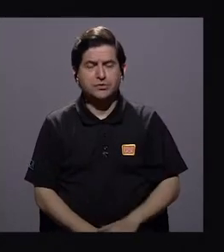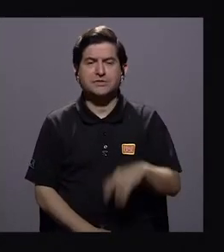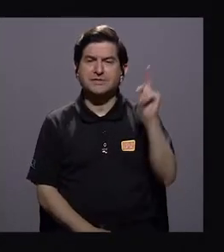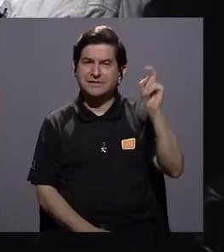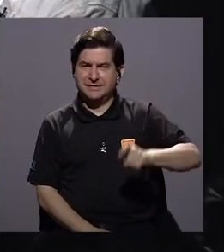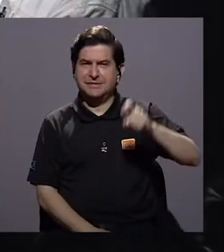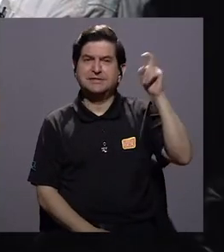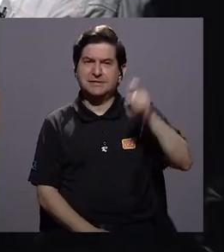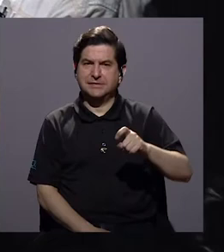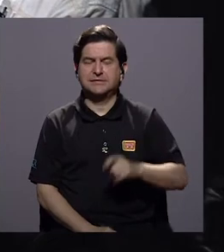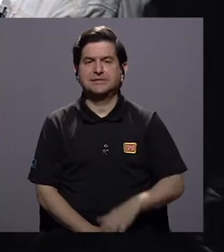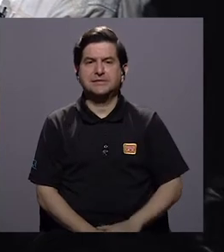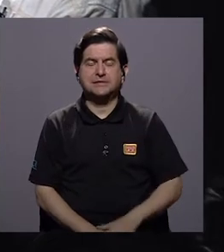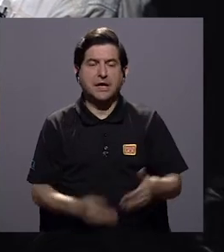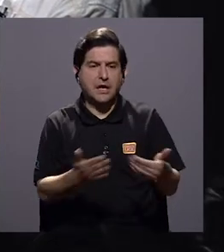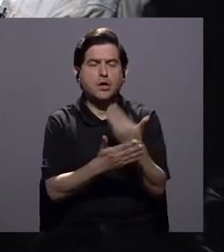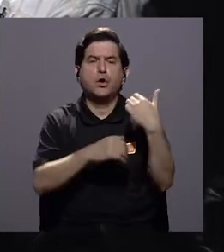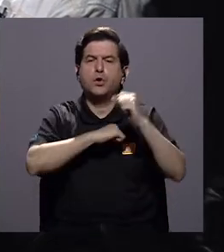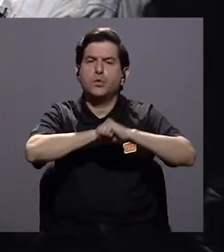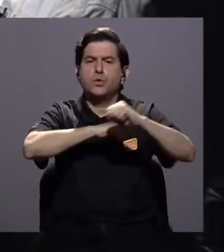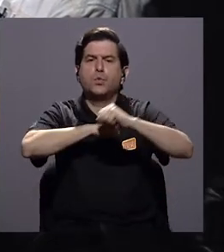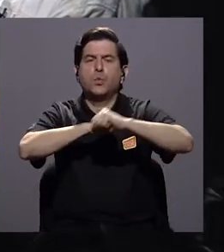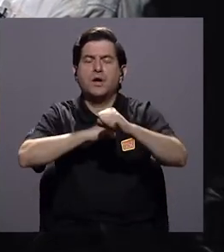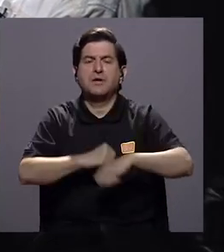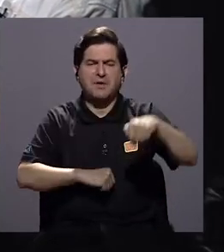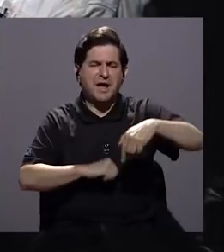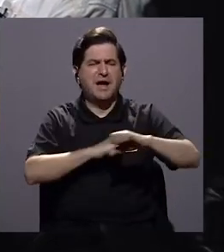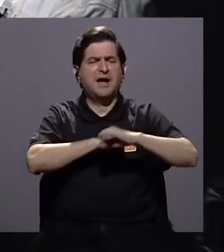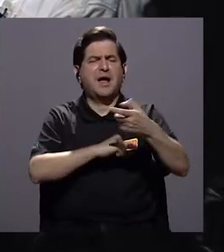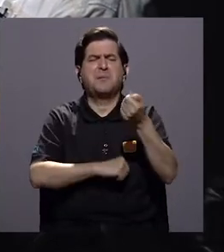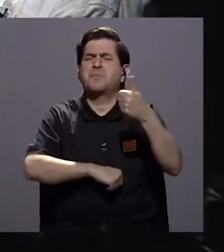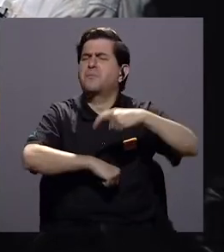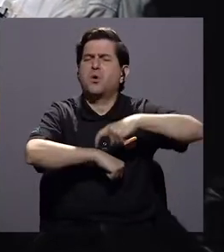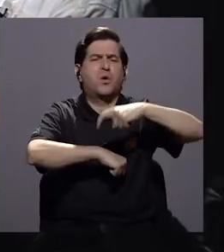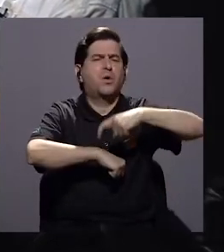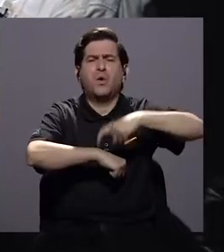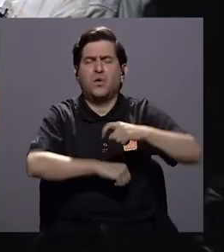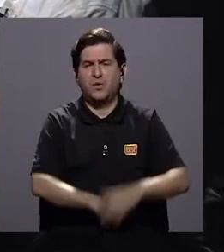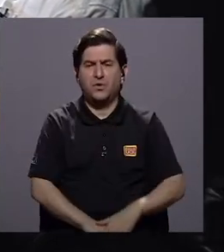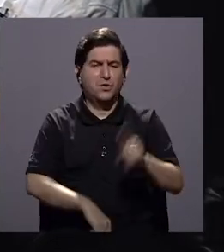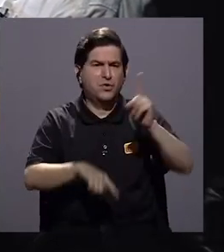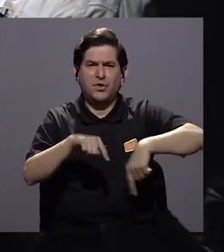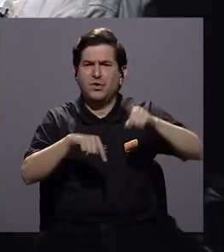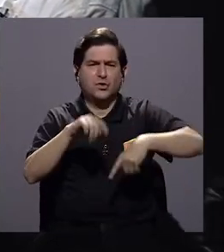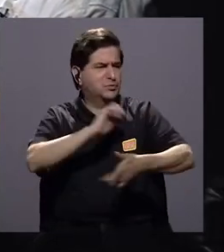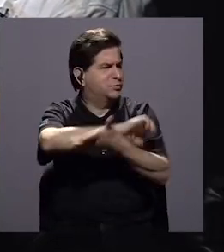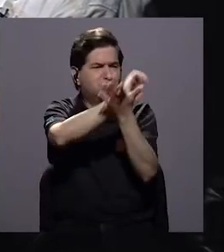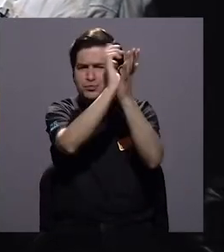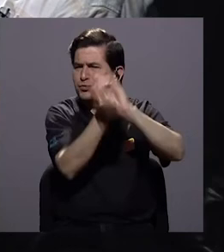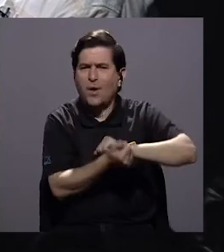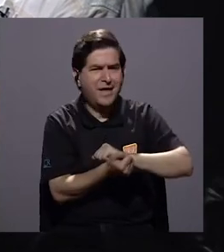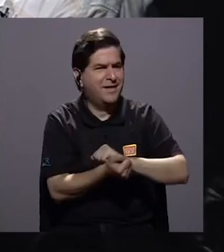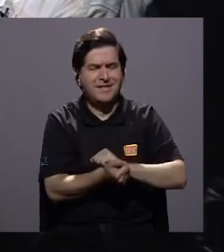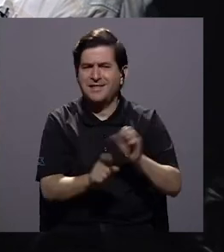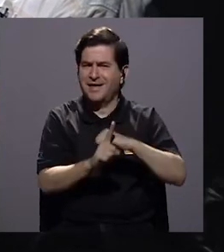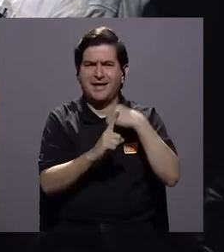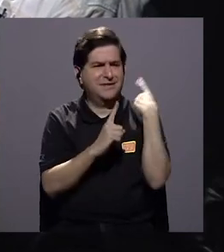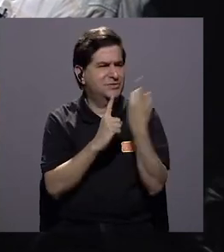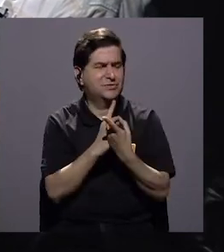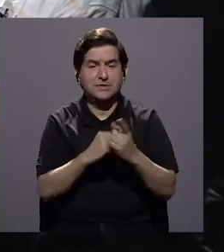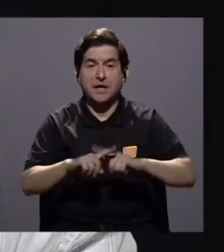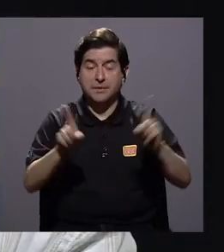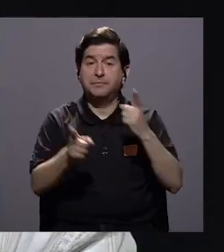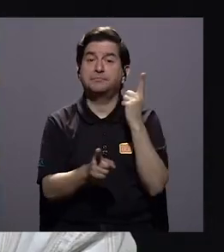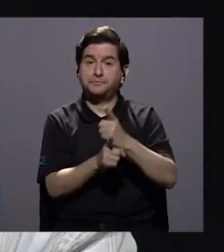tenemos que hacer una nueva campaña, porque aquí las campañas duran muy poquito, entonces no se logra hacer cambios en las